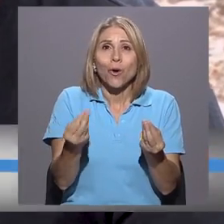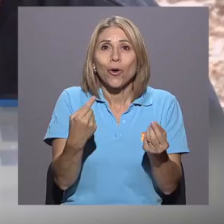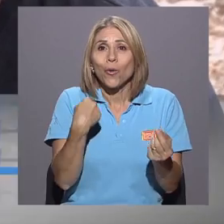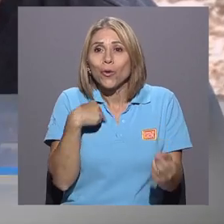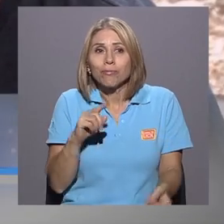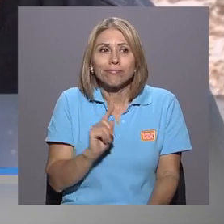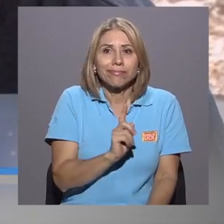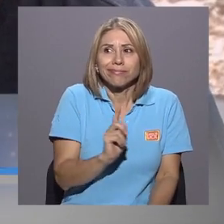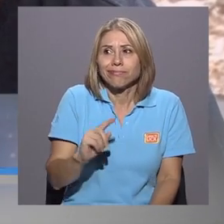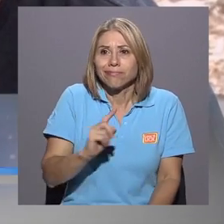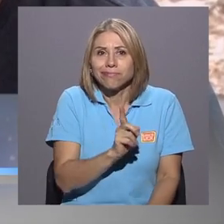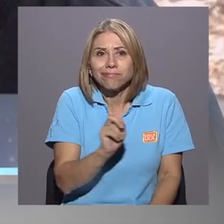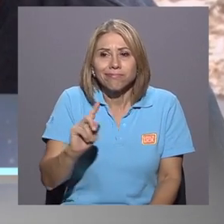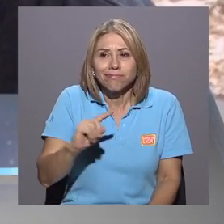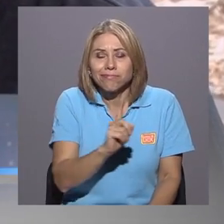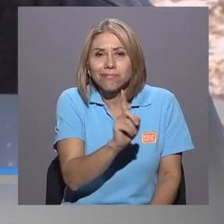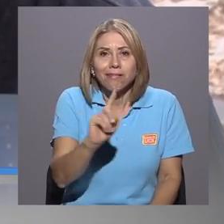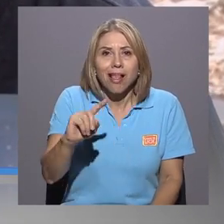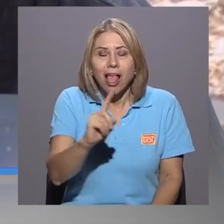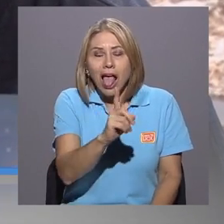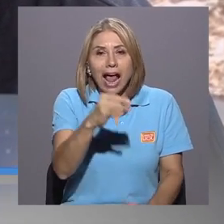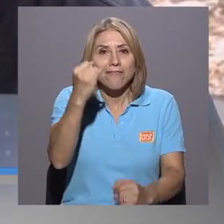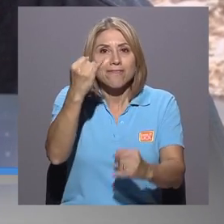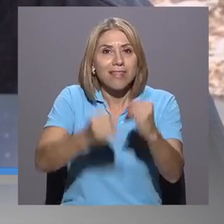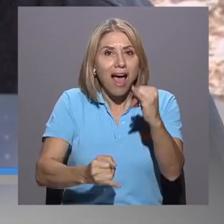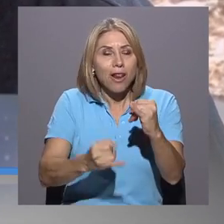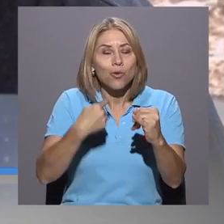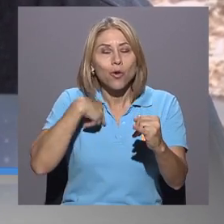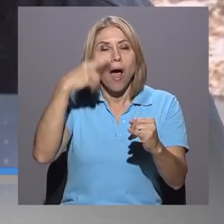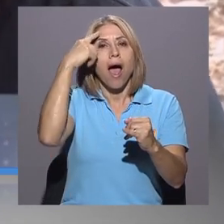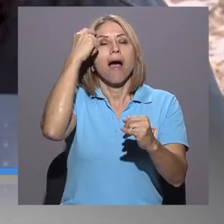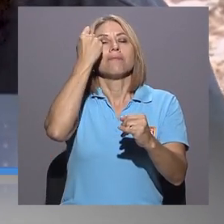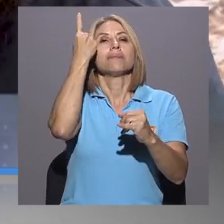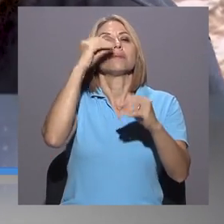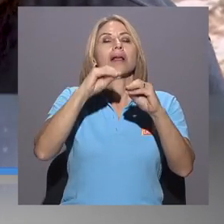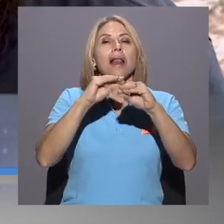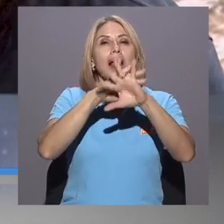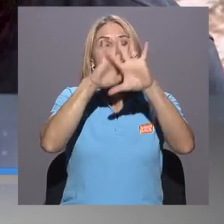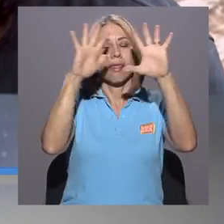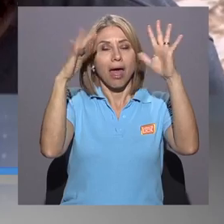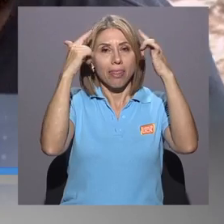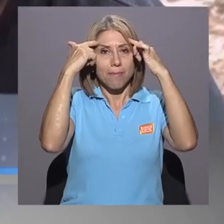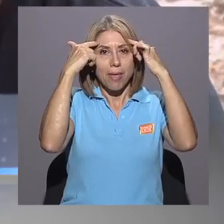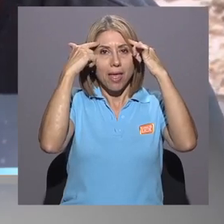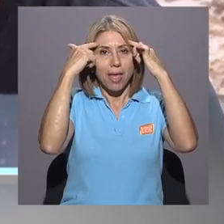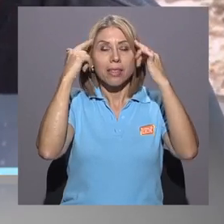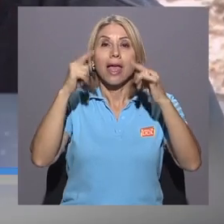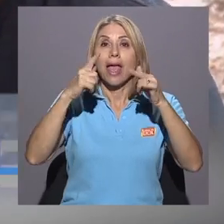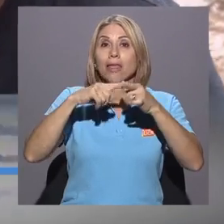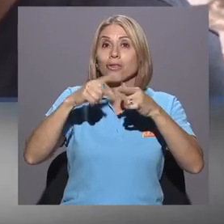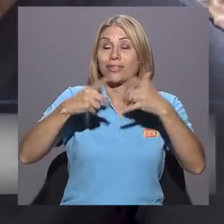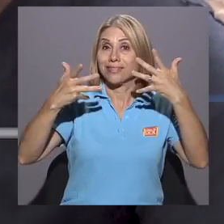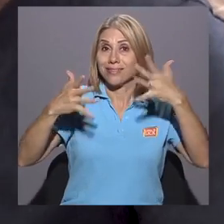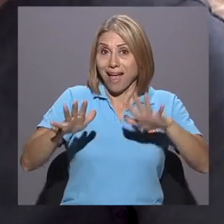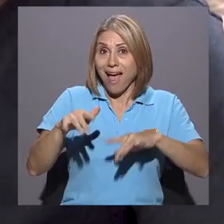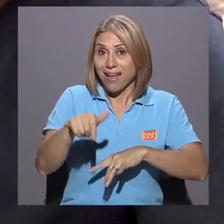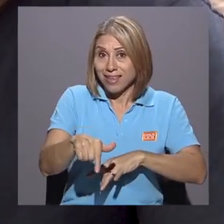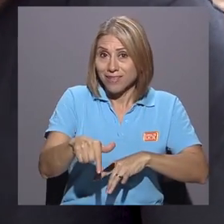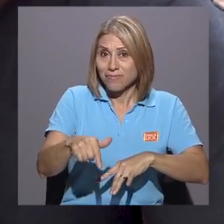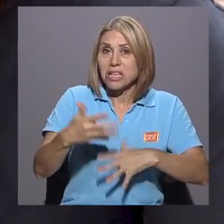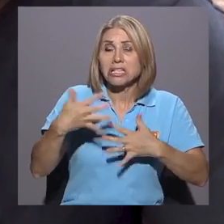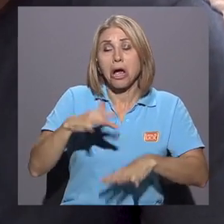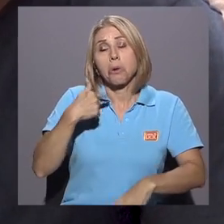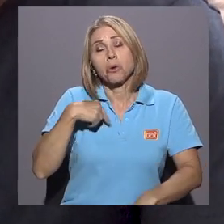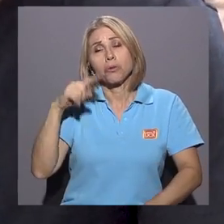vuelta, al final le da a uno claridad de mente. Y llegar a este punto, aquí es donde uno ya, después de haber